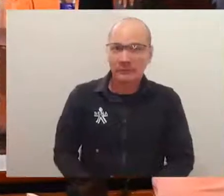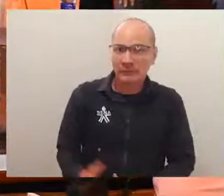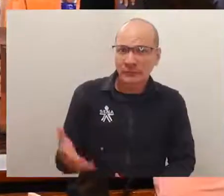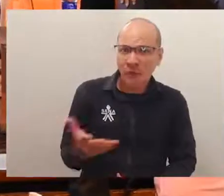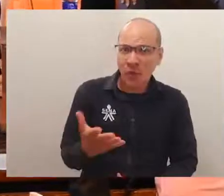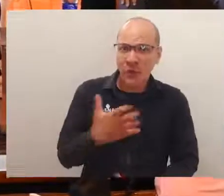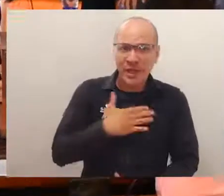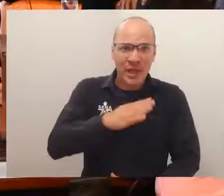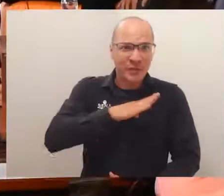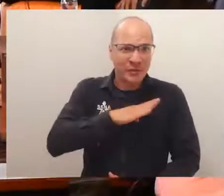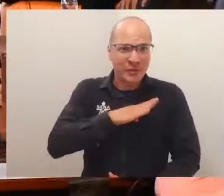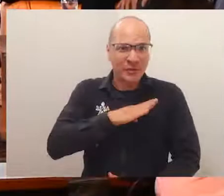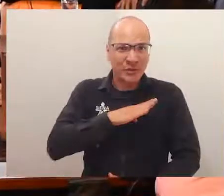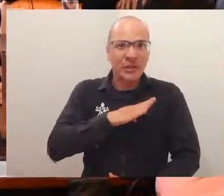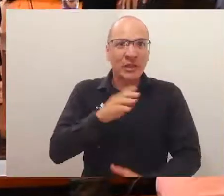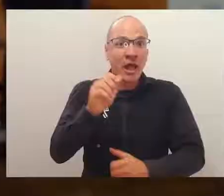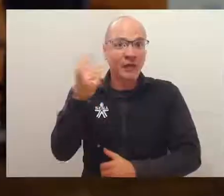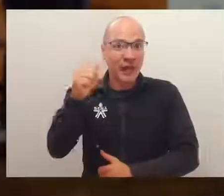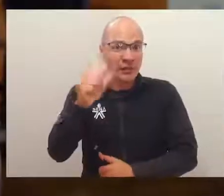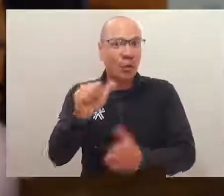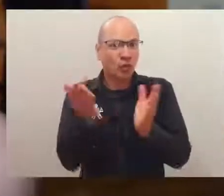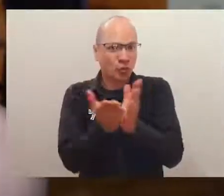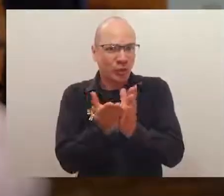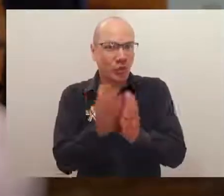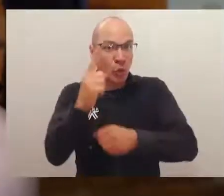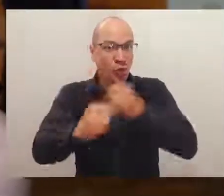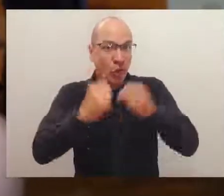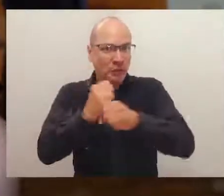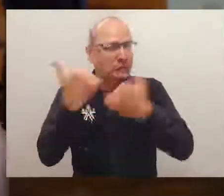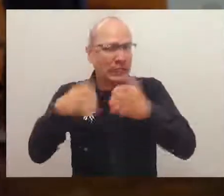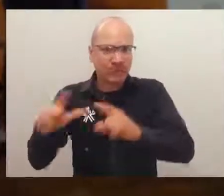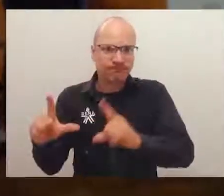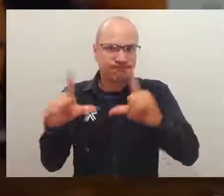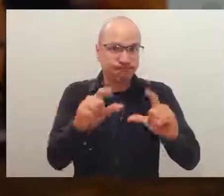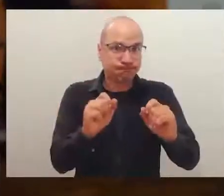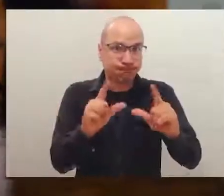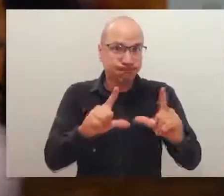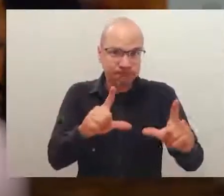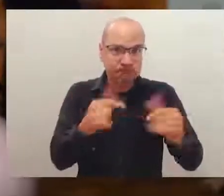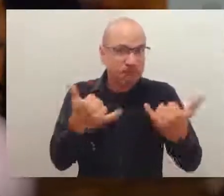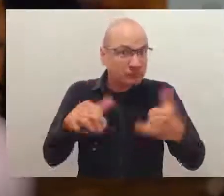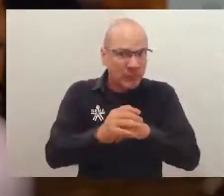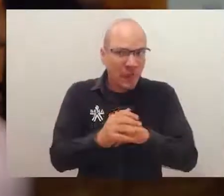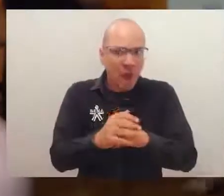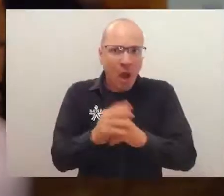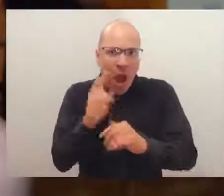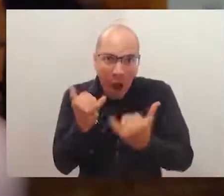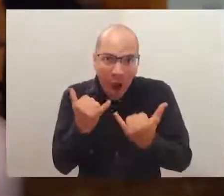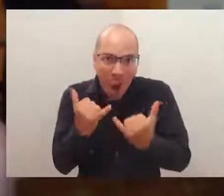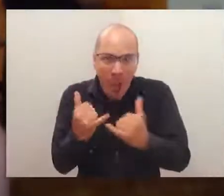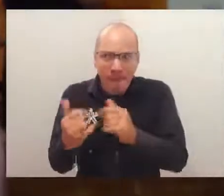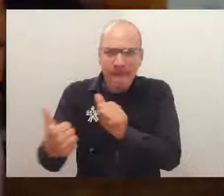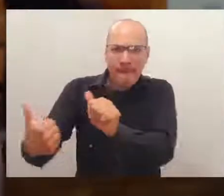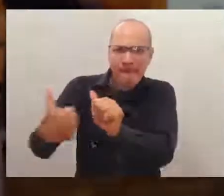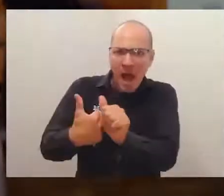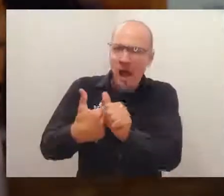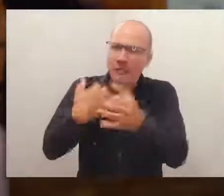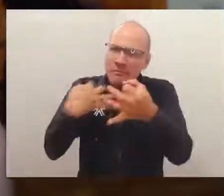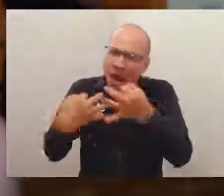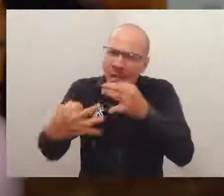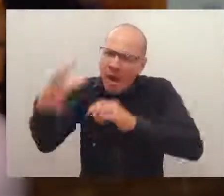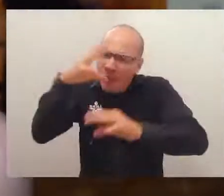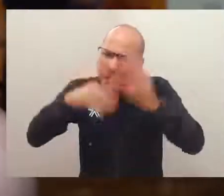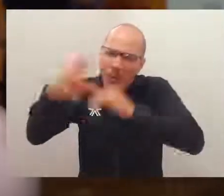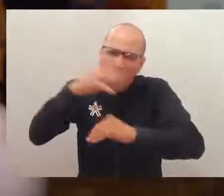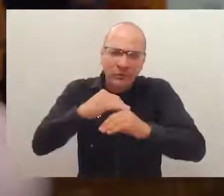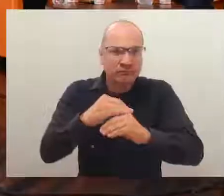término. Como estudiante décimo ya el otro año nos graduamos y podemos salir y ya tener una experiencia con esta asesoría que nos dieron